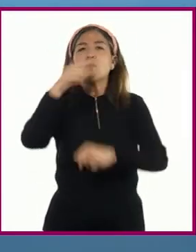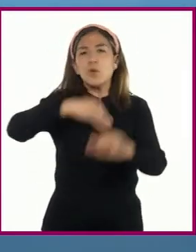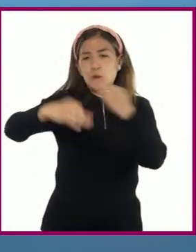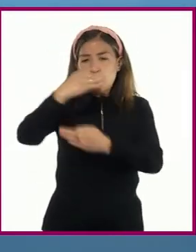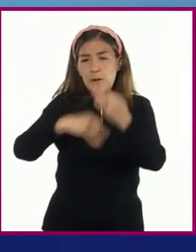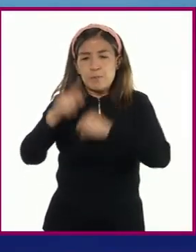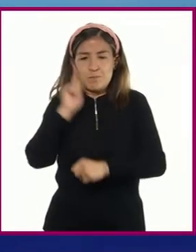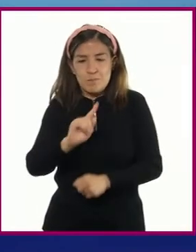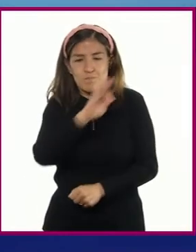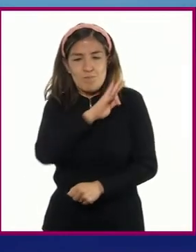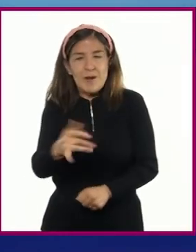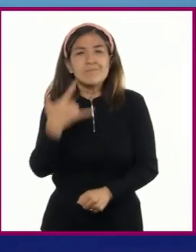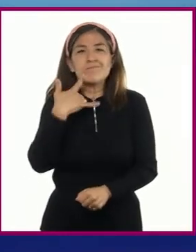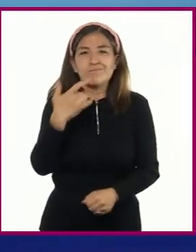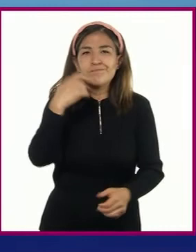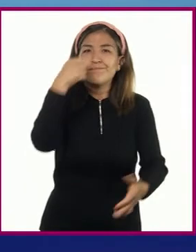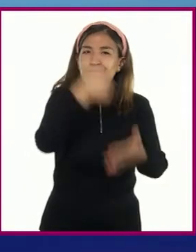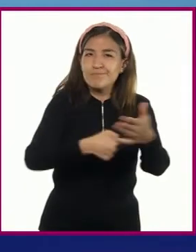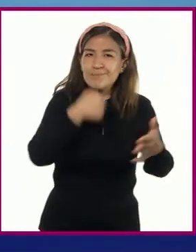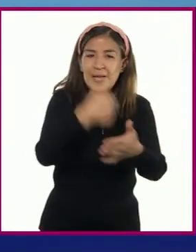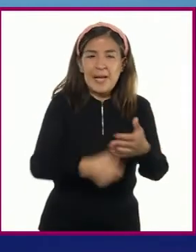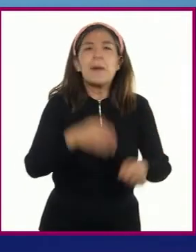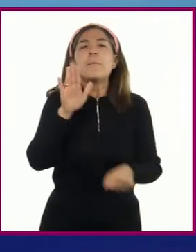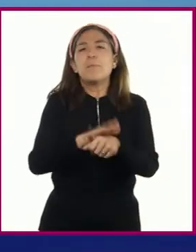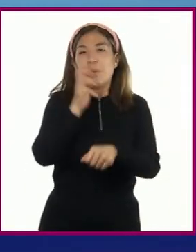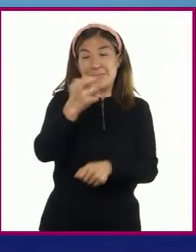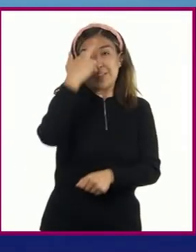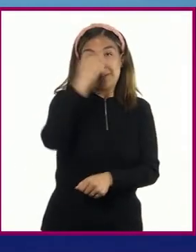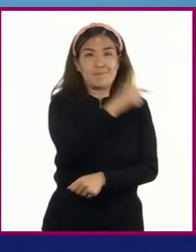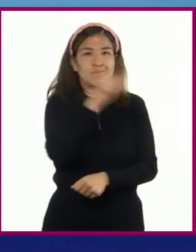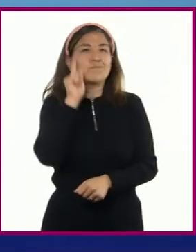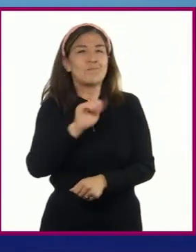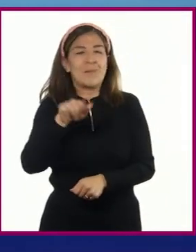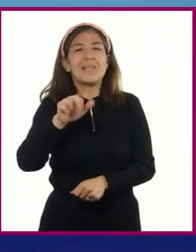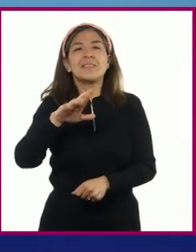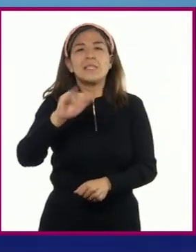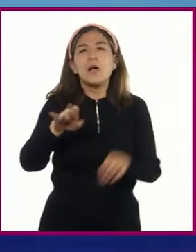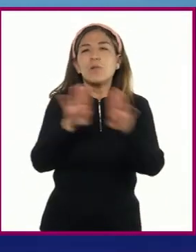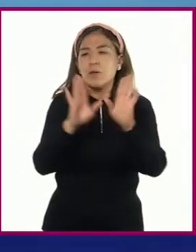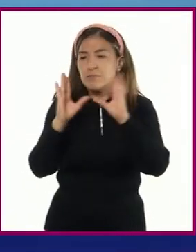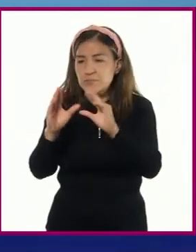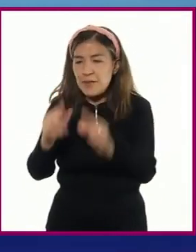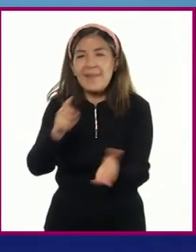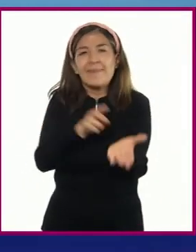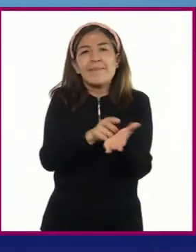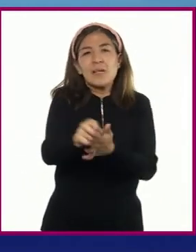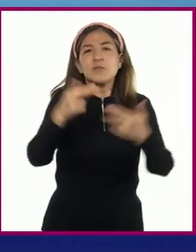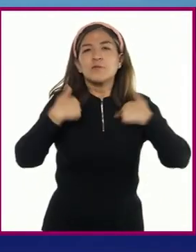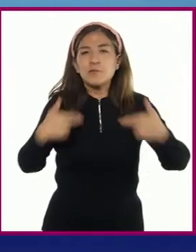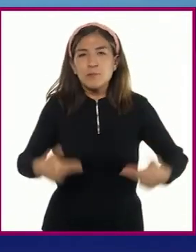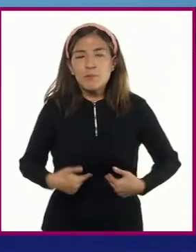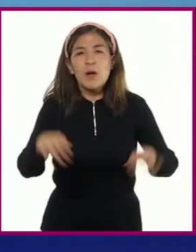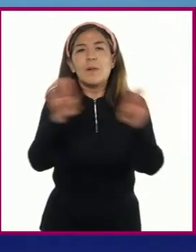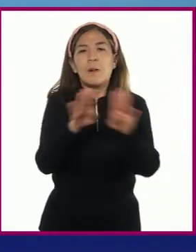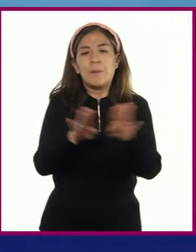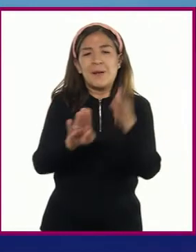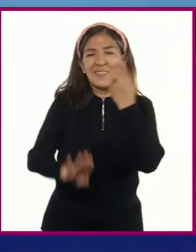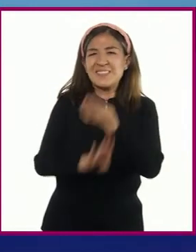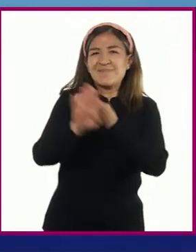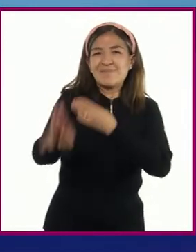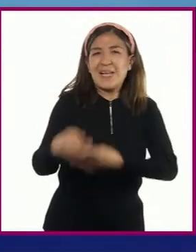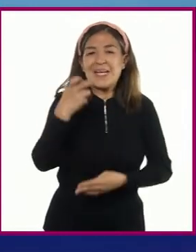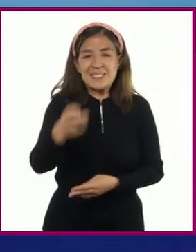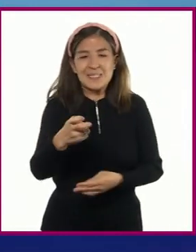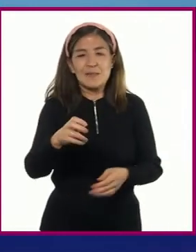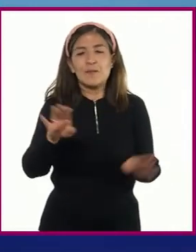Por esto, se dedica a brindar talleres a mujeres excombatientes en derechos humanos, prevención de la violencia basada